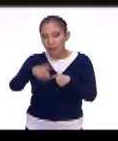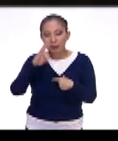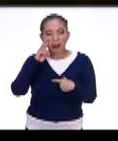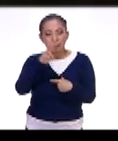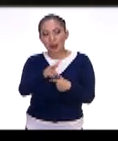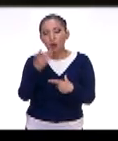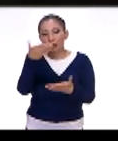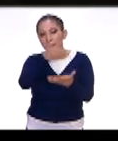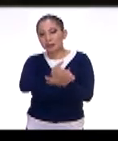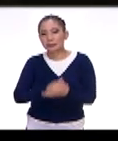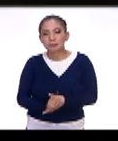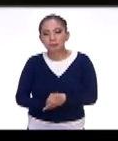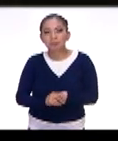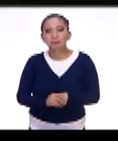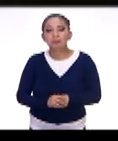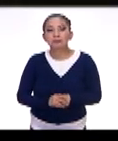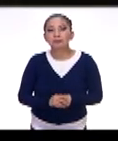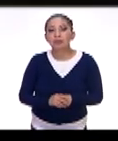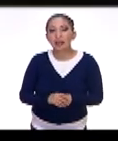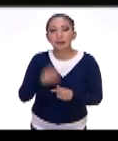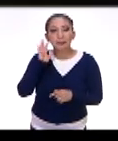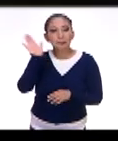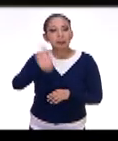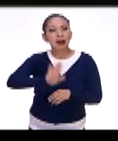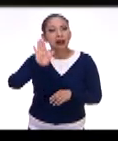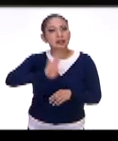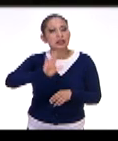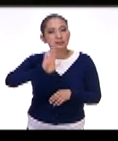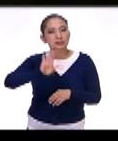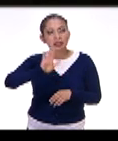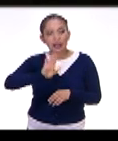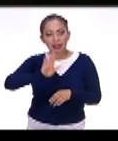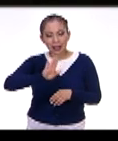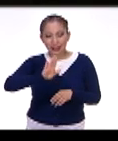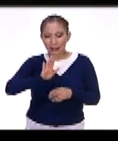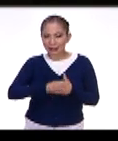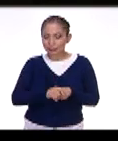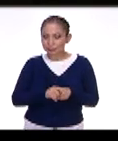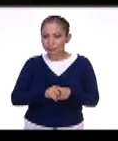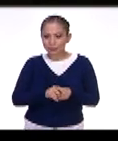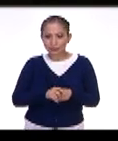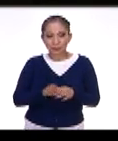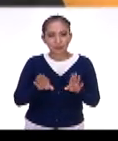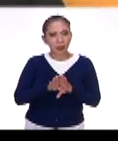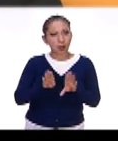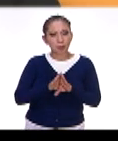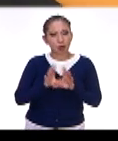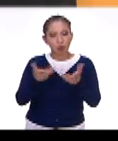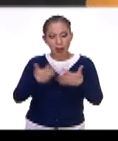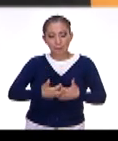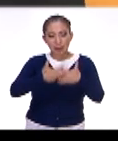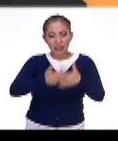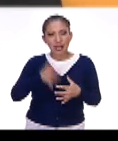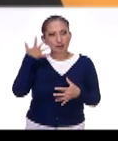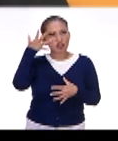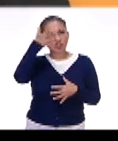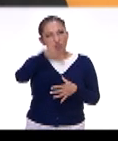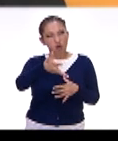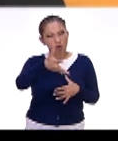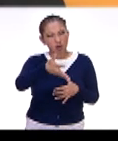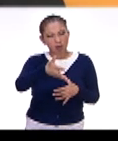cuando pase la cámara por ahí, parece una máquina del futuro,